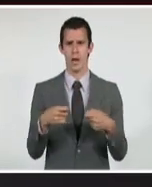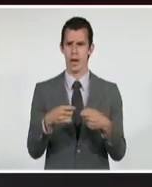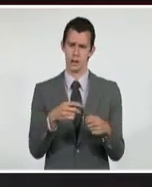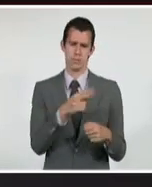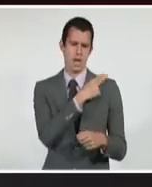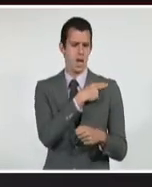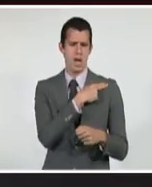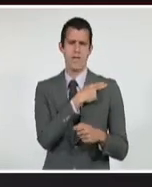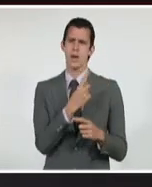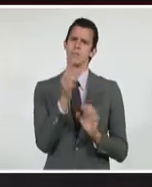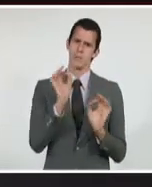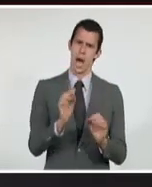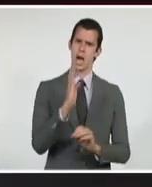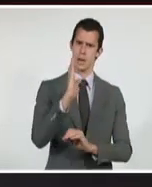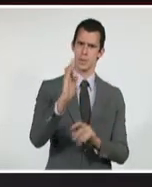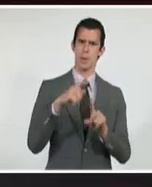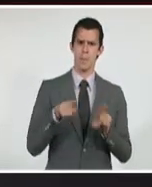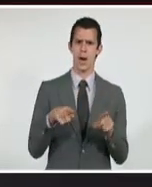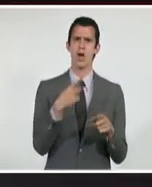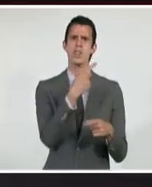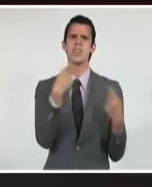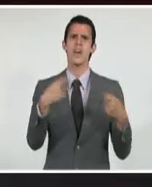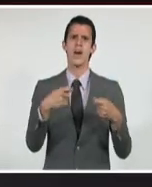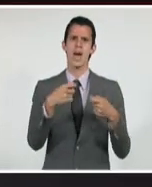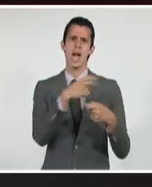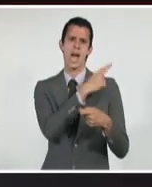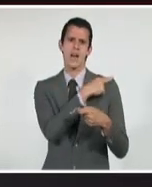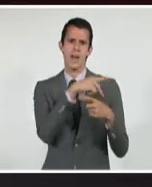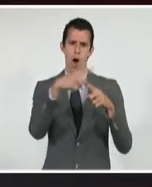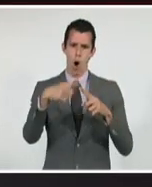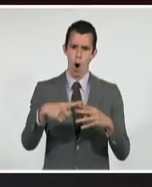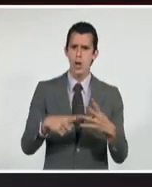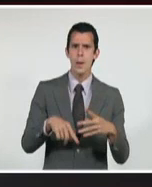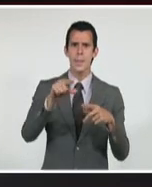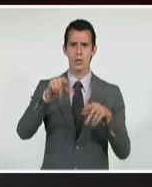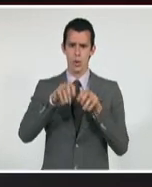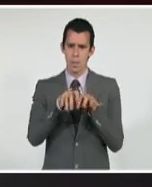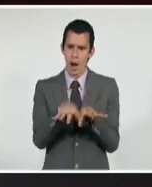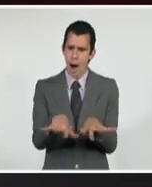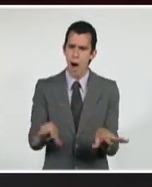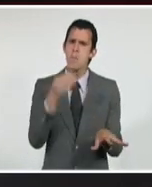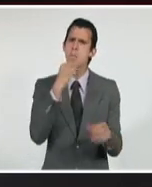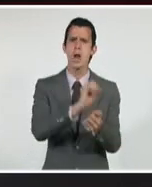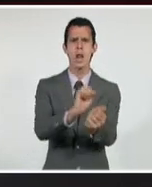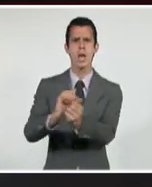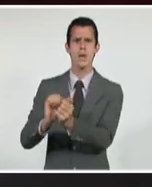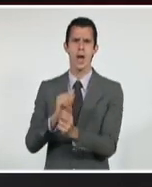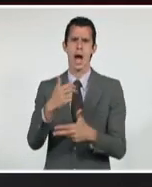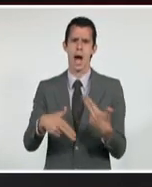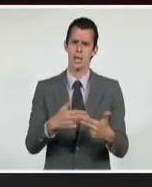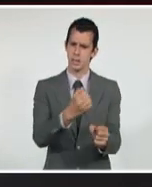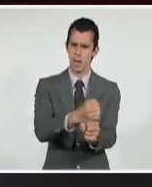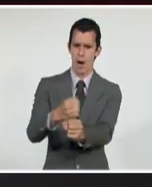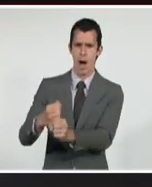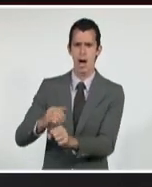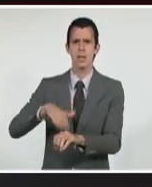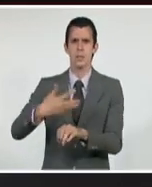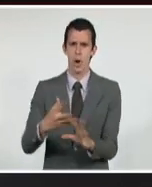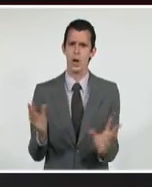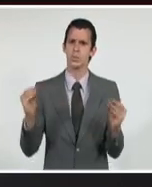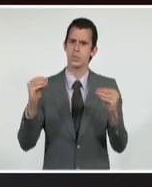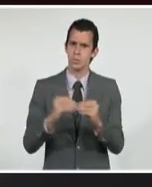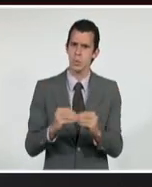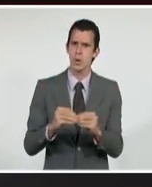Y por lo tanto está implícito en nuestro modelo económico, en ese concepto de planificación centralizada, la necesaria descentralización y